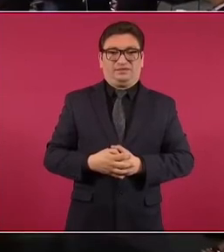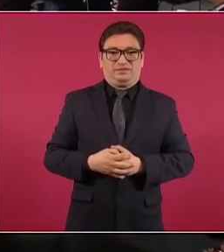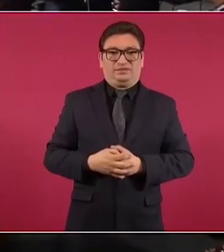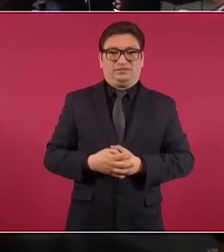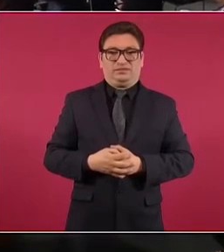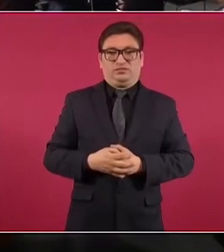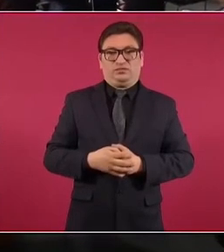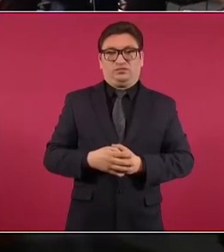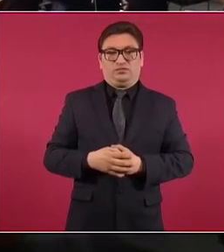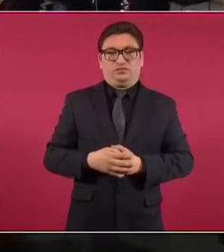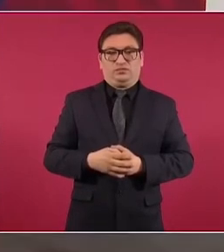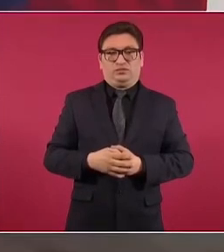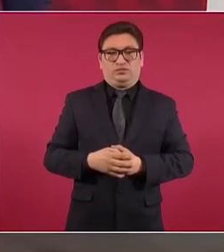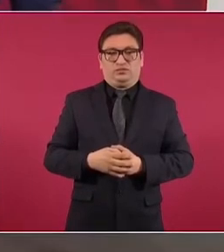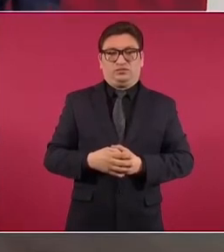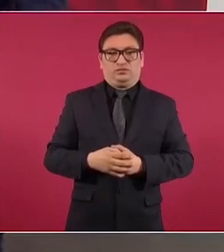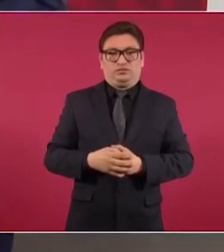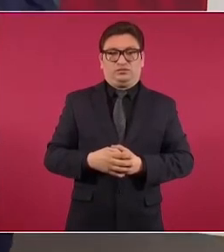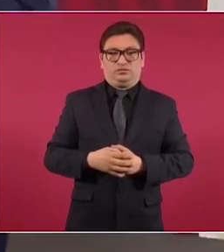nada más. Bien.